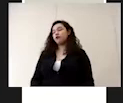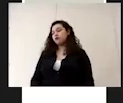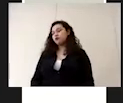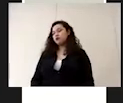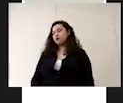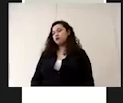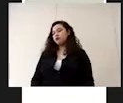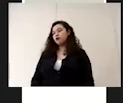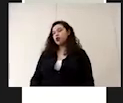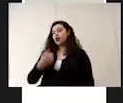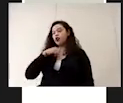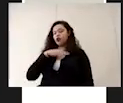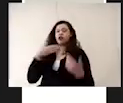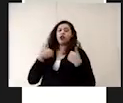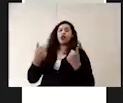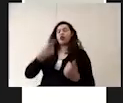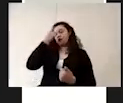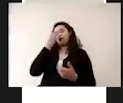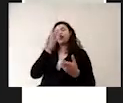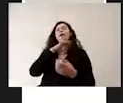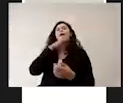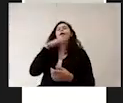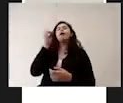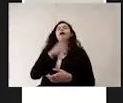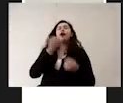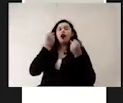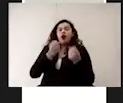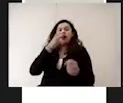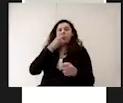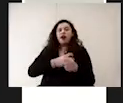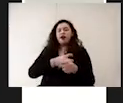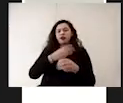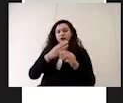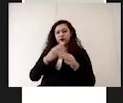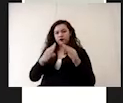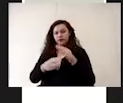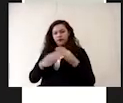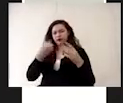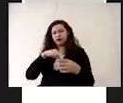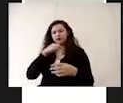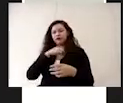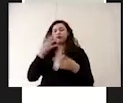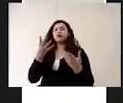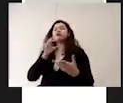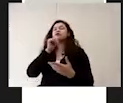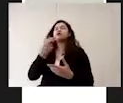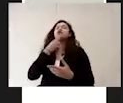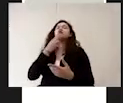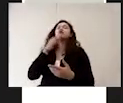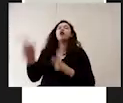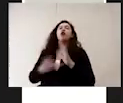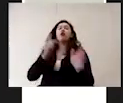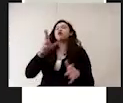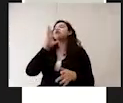entender como residuos sólidos a todos aquellos materiales que ya no se consideran útiles posterior a su